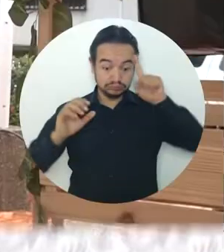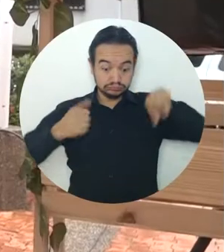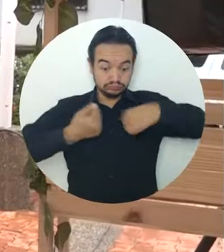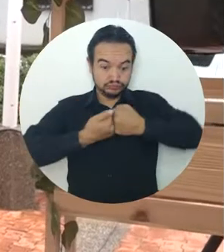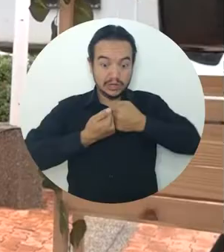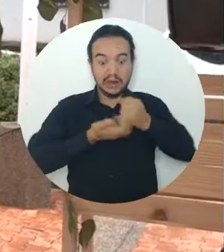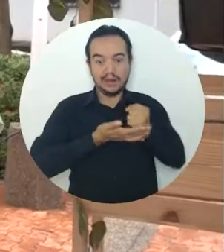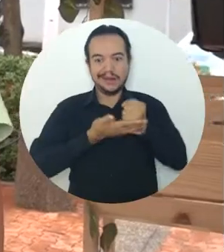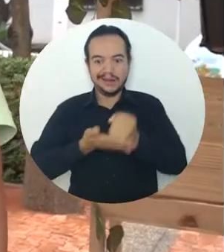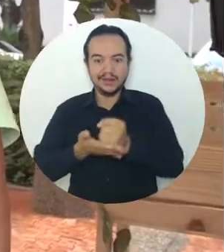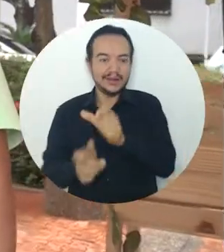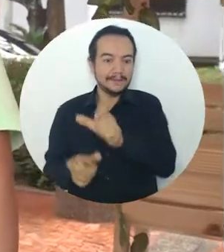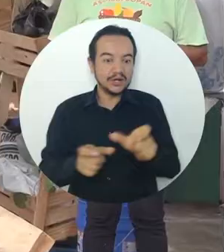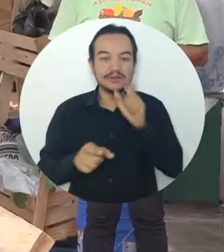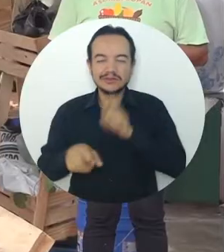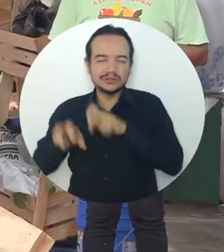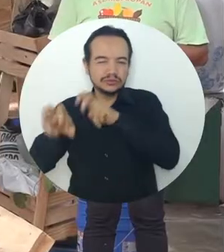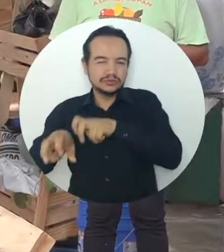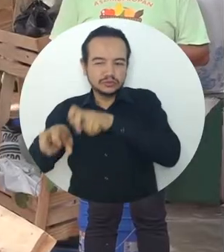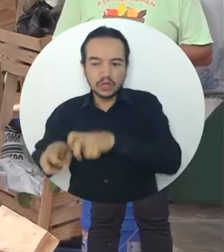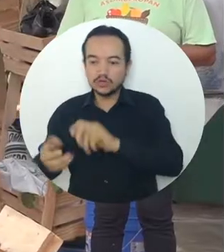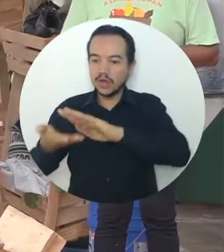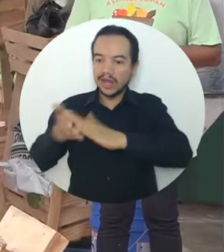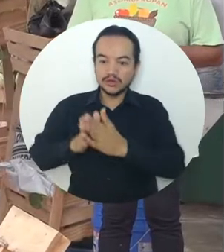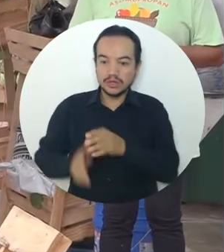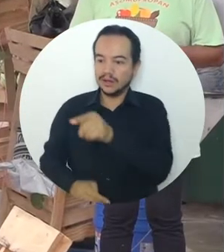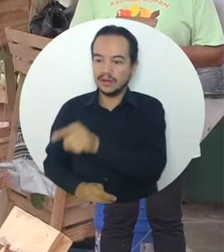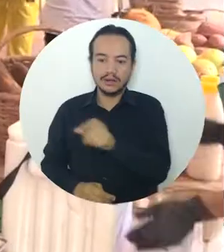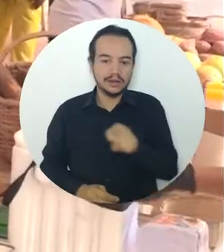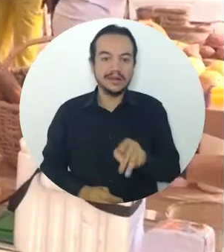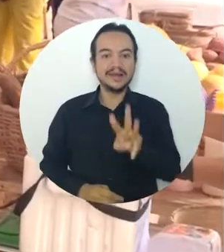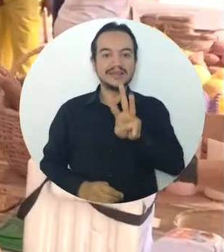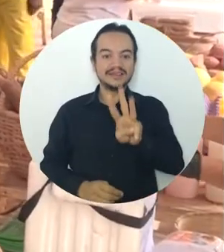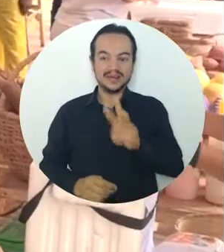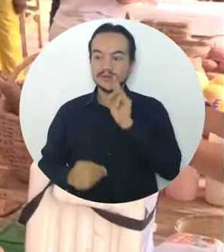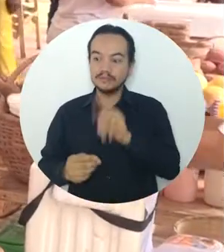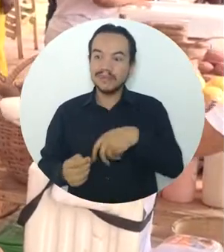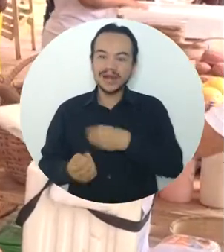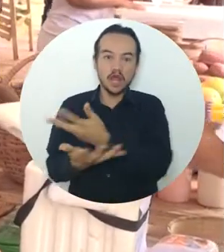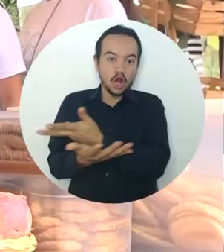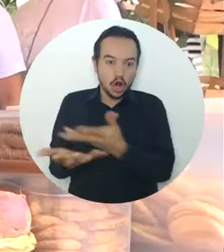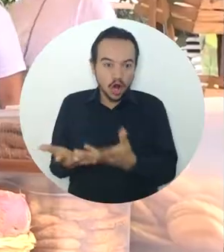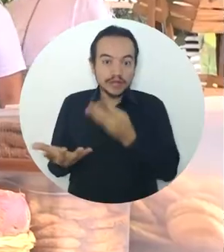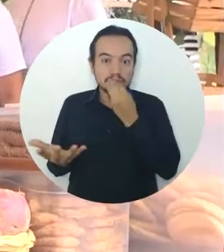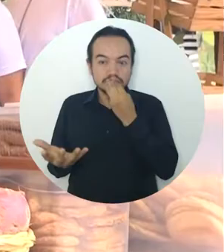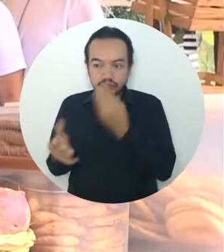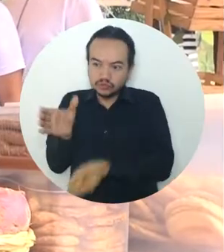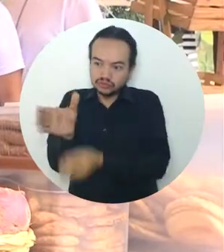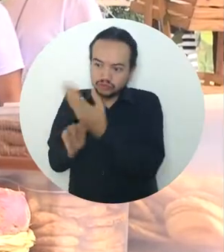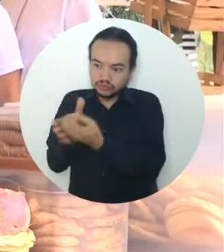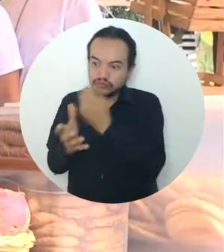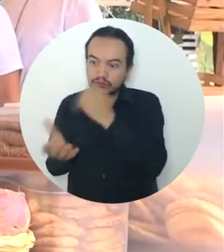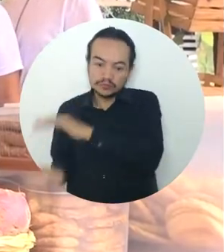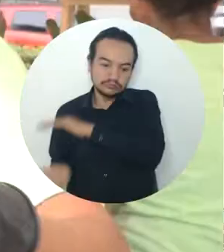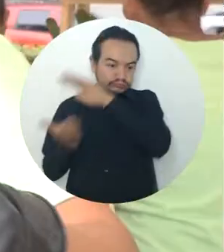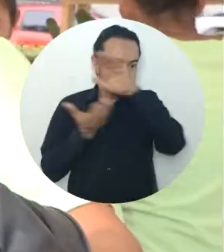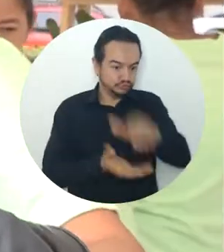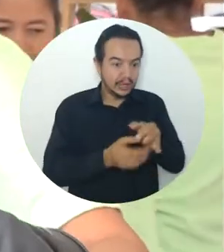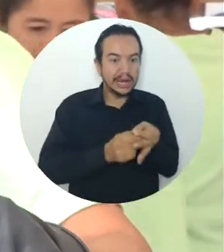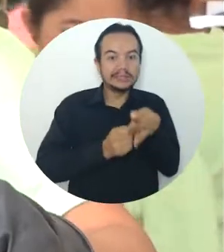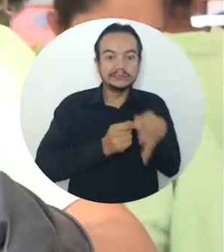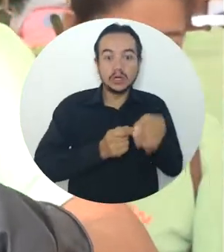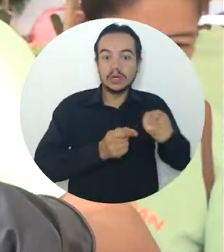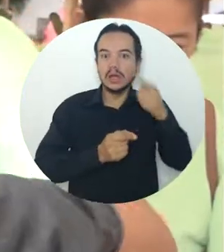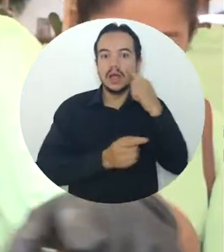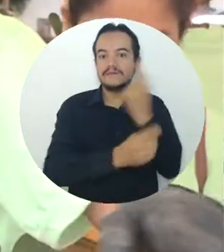La iniciativa les permitió a los agricultores de tres asociaciones beneficiarias la posibilidad de trasladar sus productos agrícolas hasta